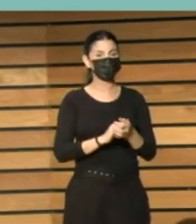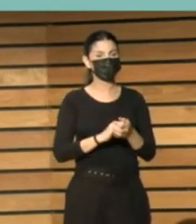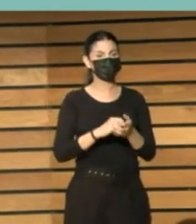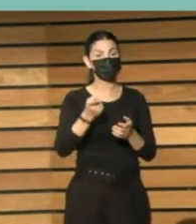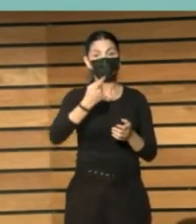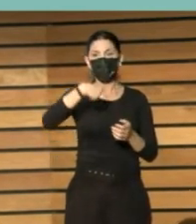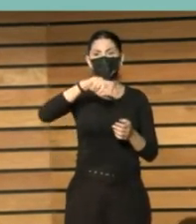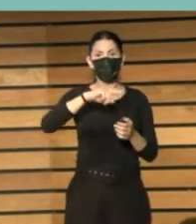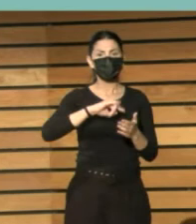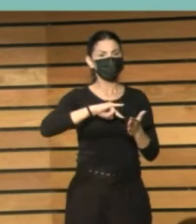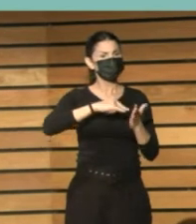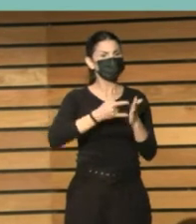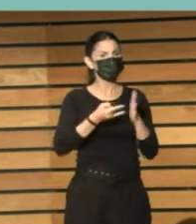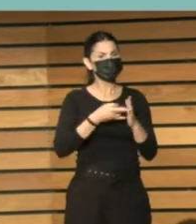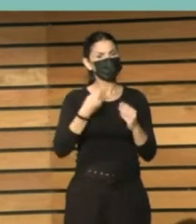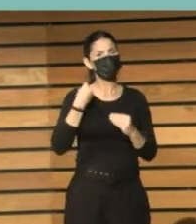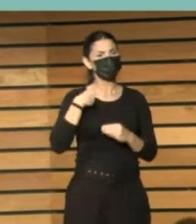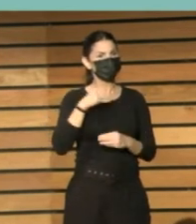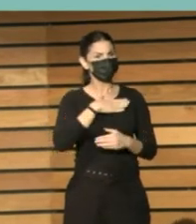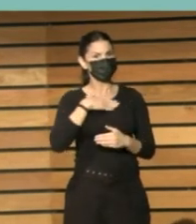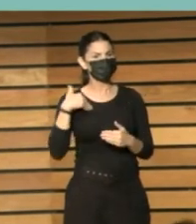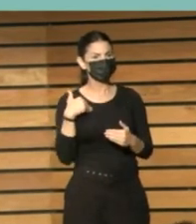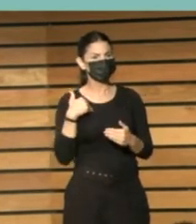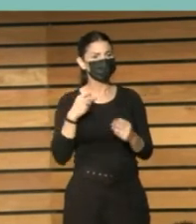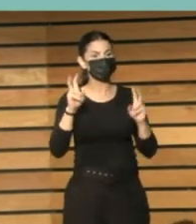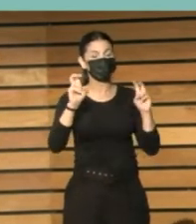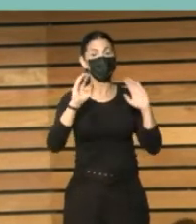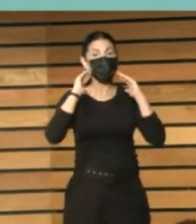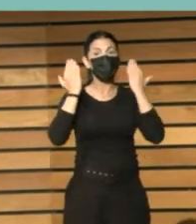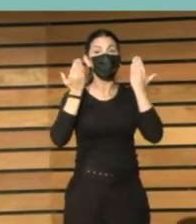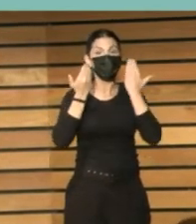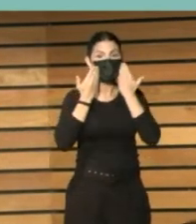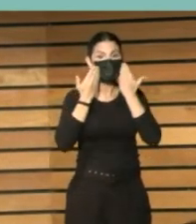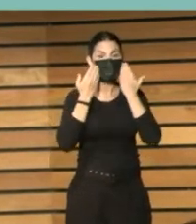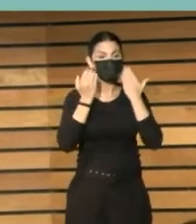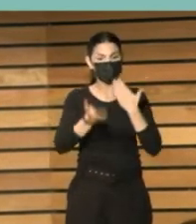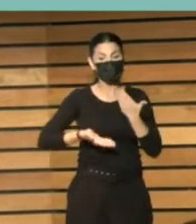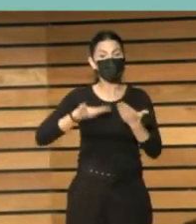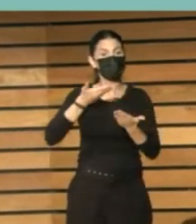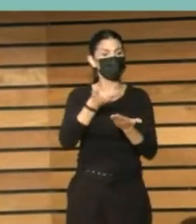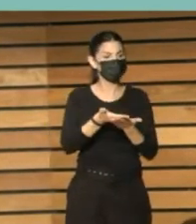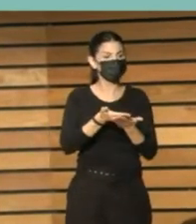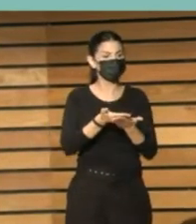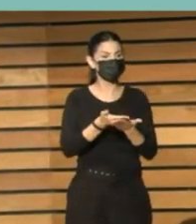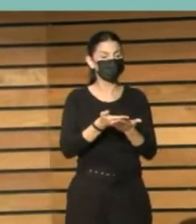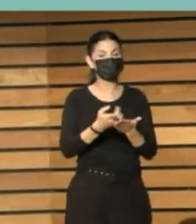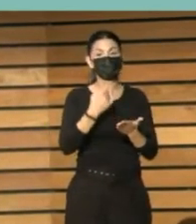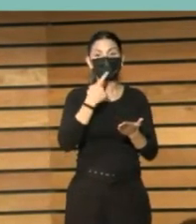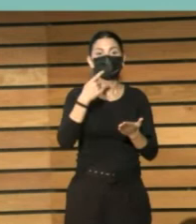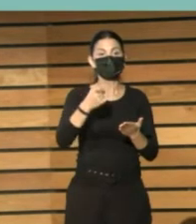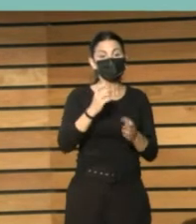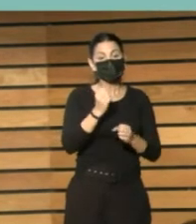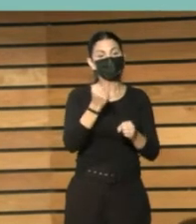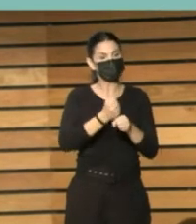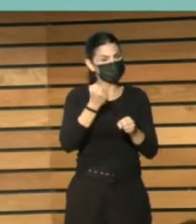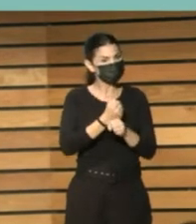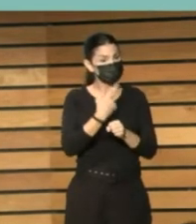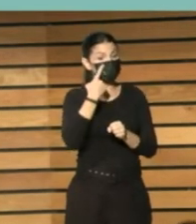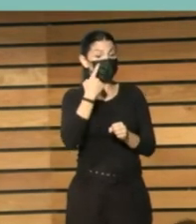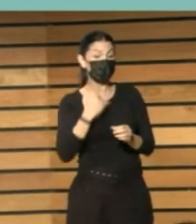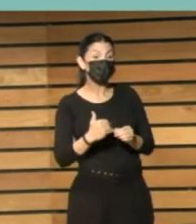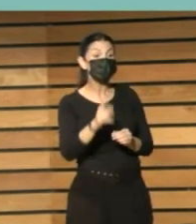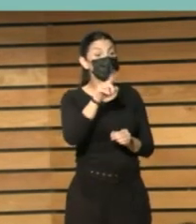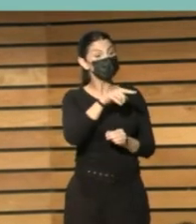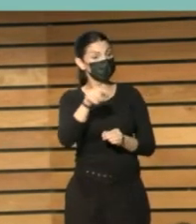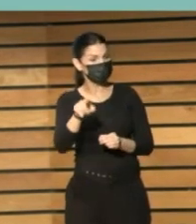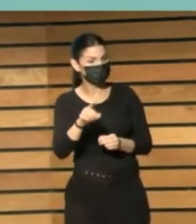Y fue aquí, en un congreso, donde supimos que podía ser una opción válida. Y ahí estamos. Y